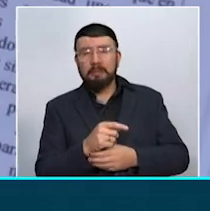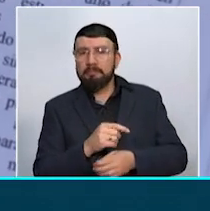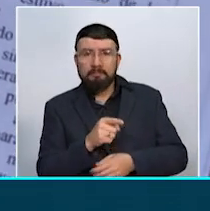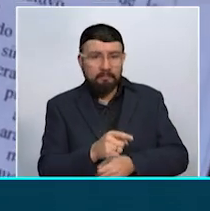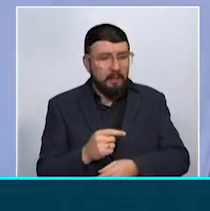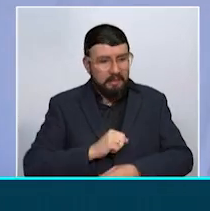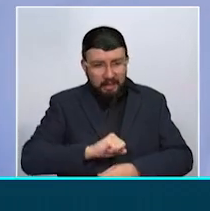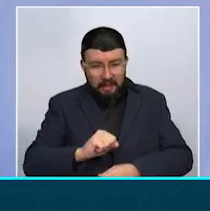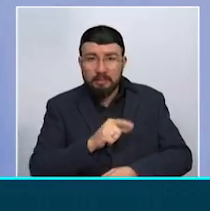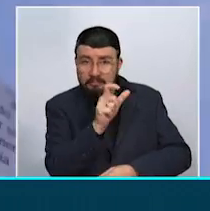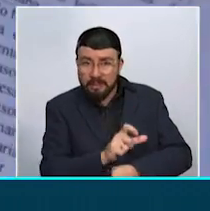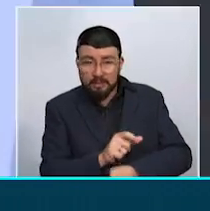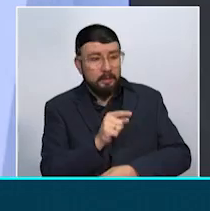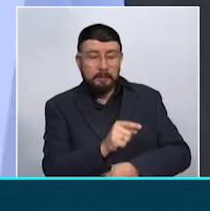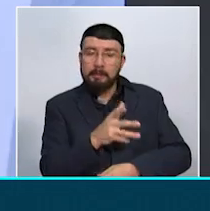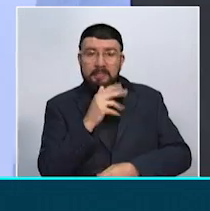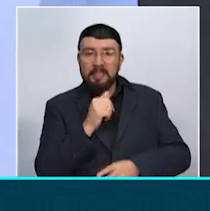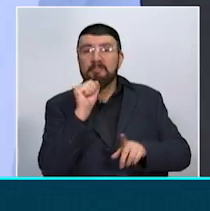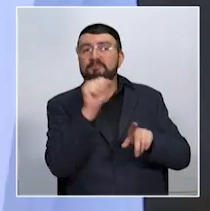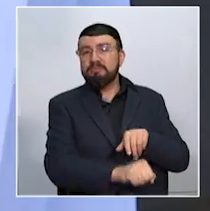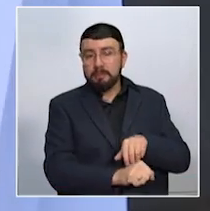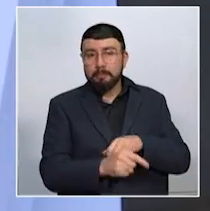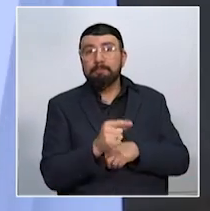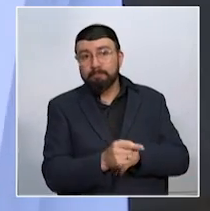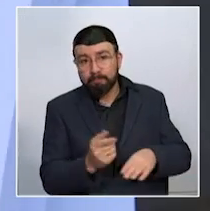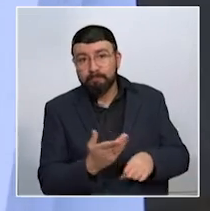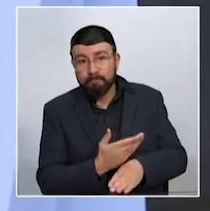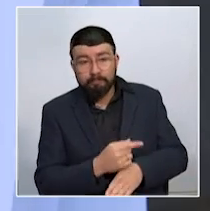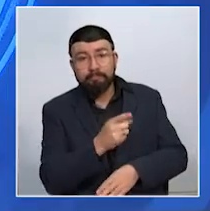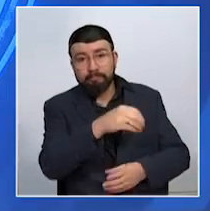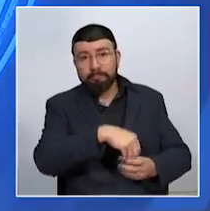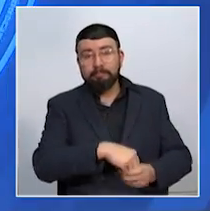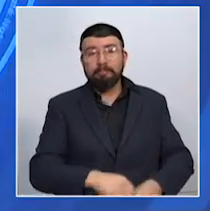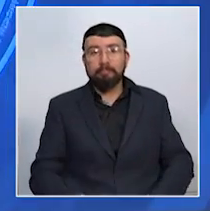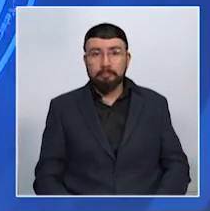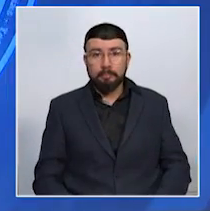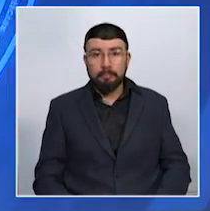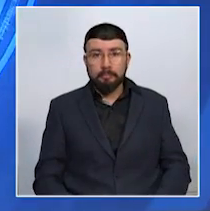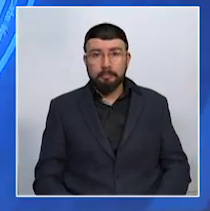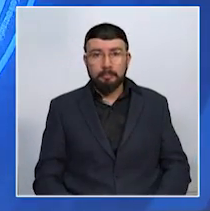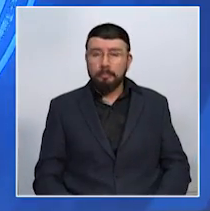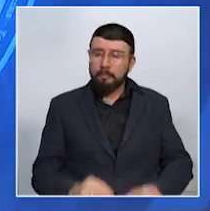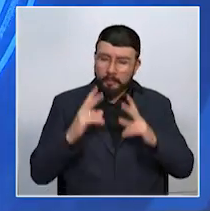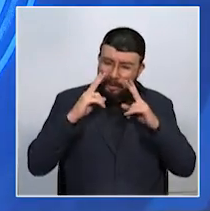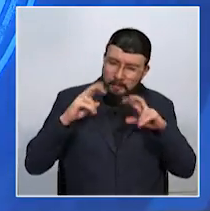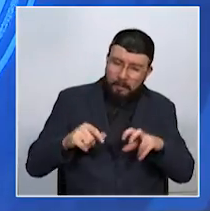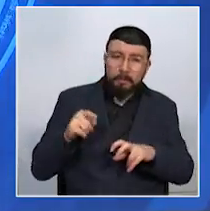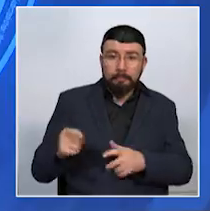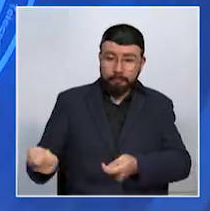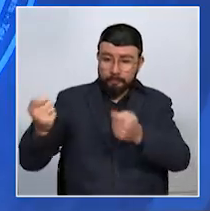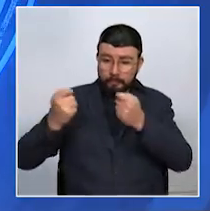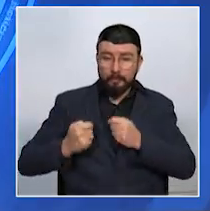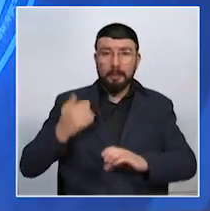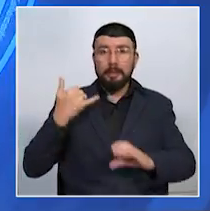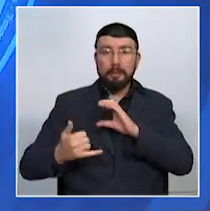derechos humanos a la que están expuestas las personas privadas de la libertad que allí se encuentran. Momento de revisar lo que nos envían nuestros televidentes a través